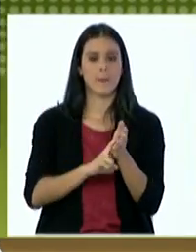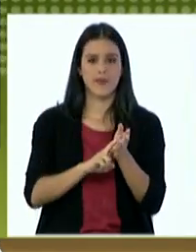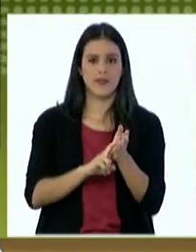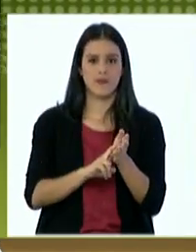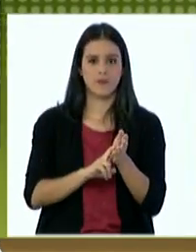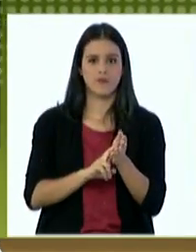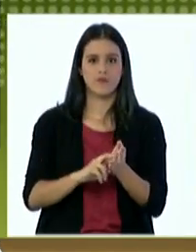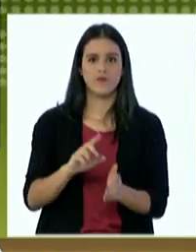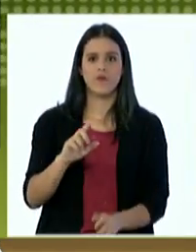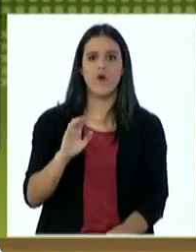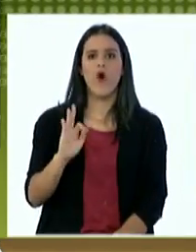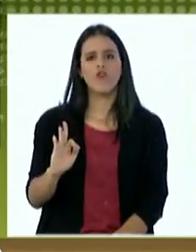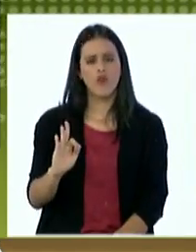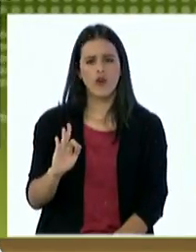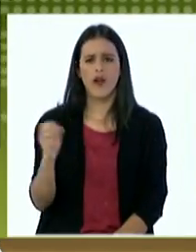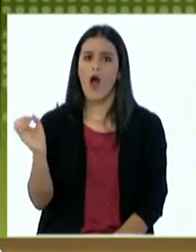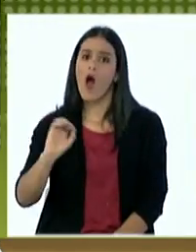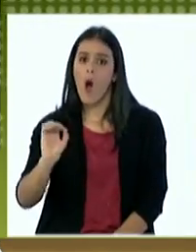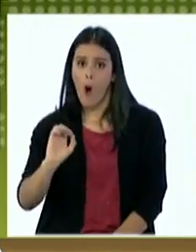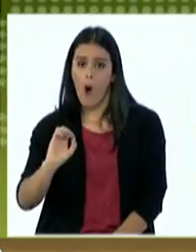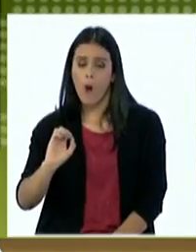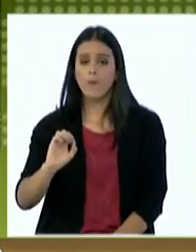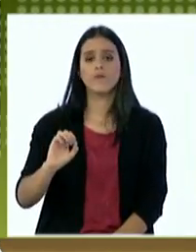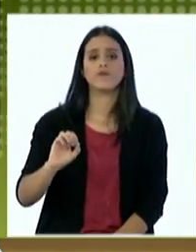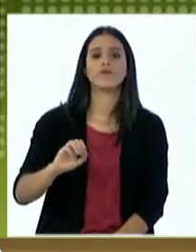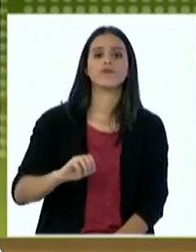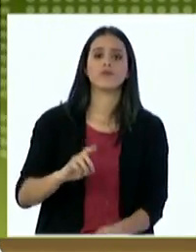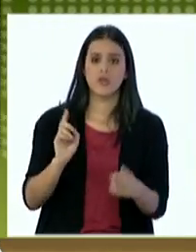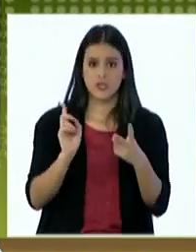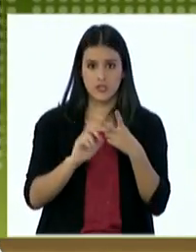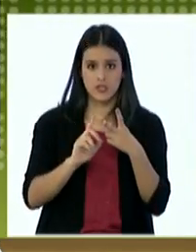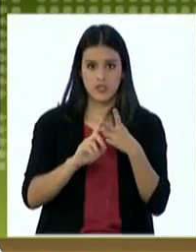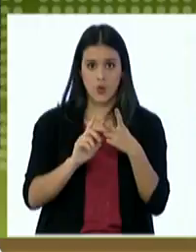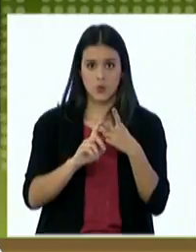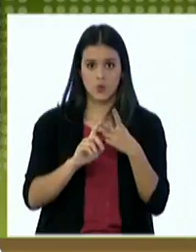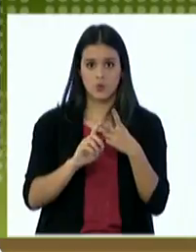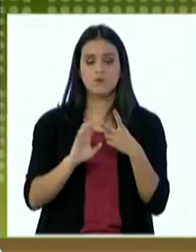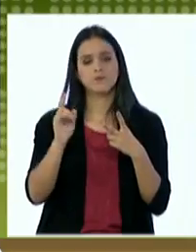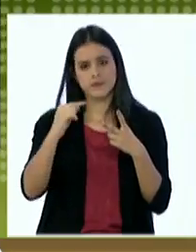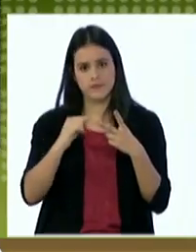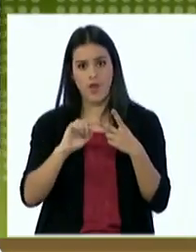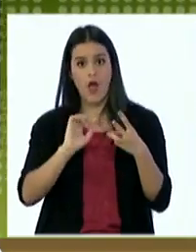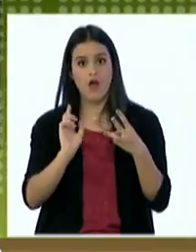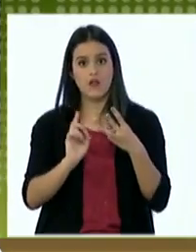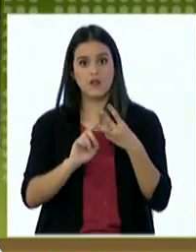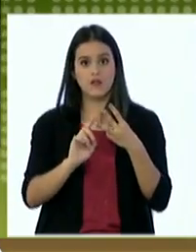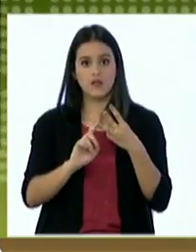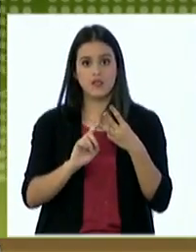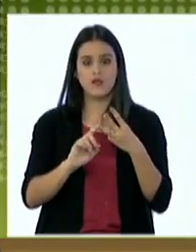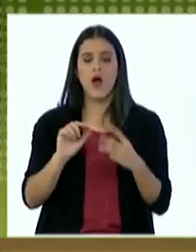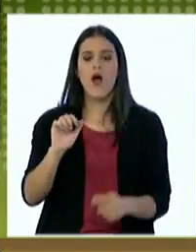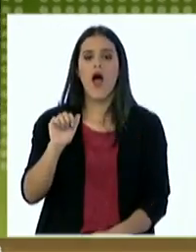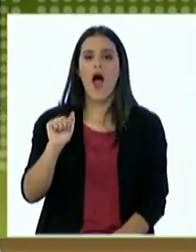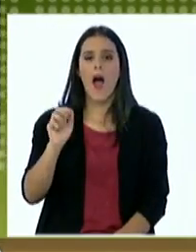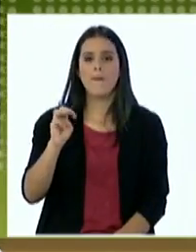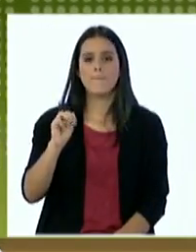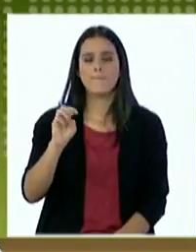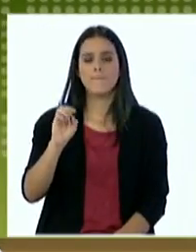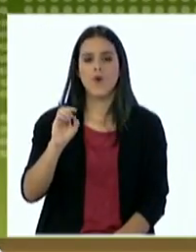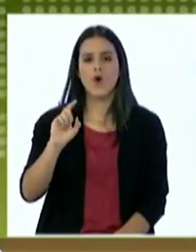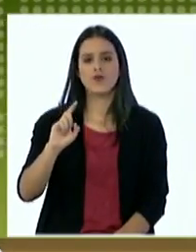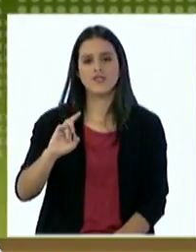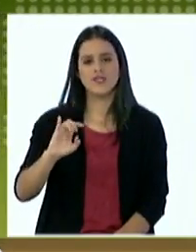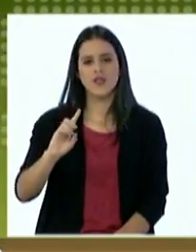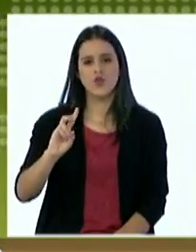gram de 600 miligramos o 400 miligramos otro medicamento que no está allí anotado amoxiduo de 700 miligramos